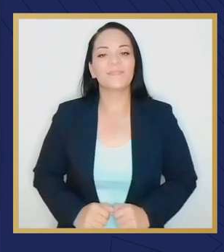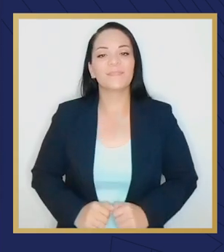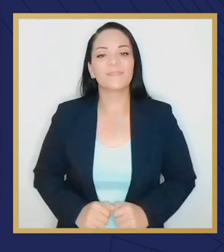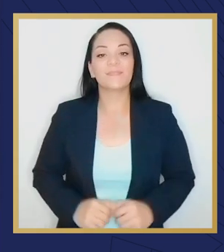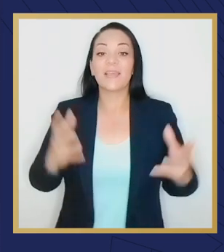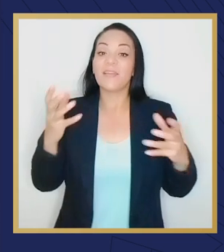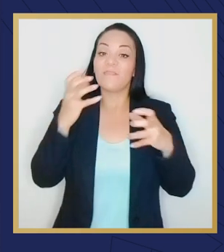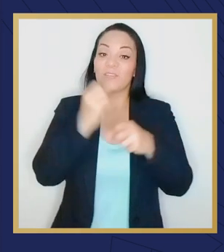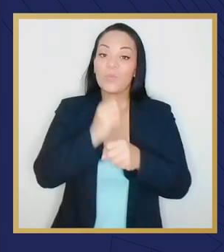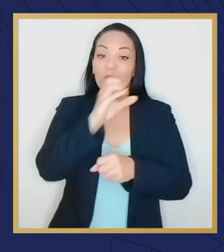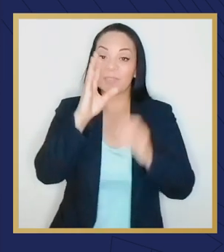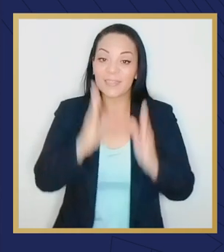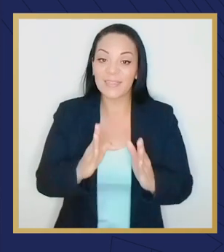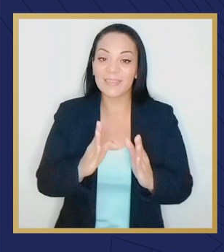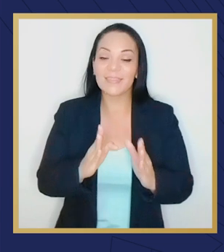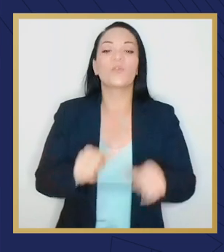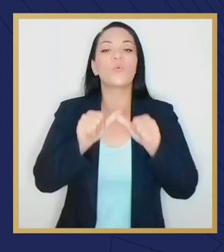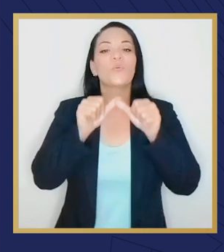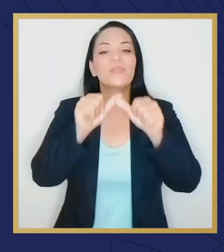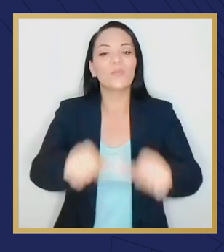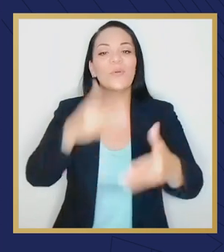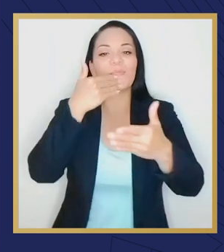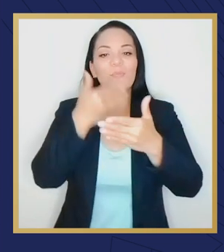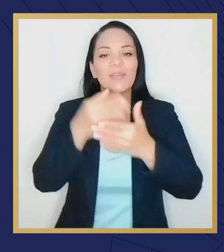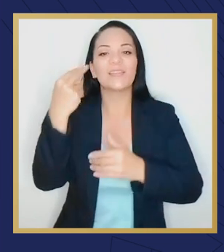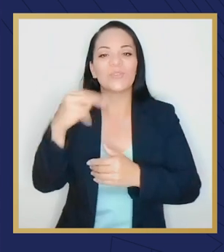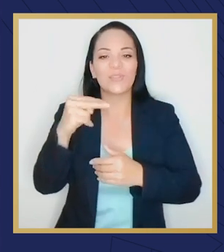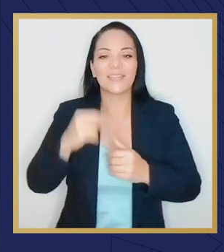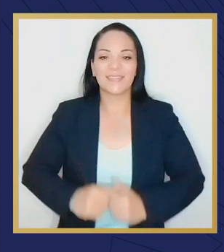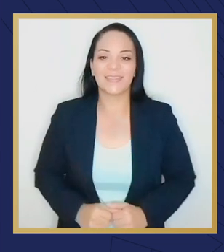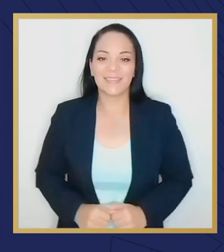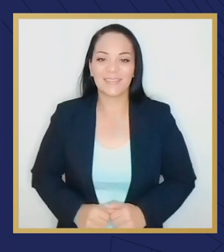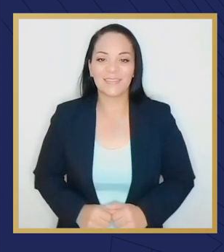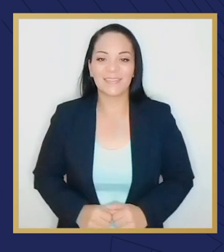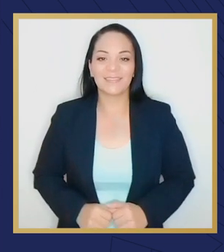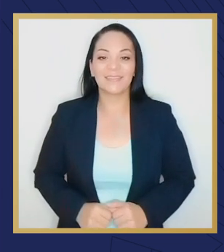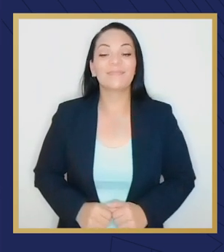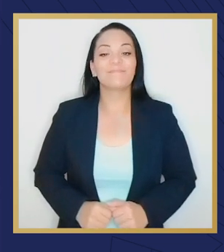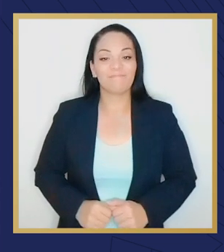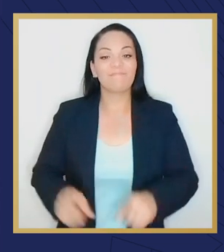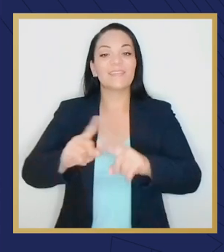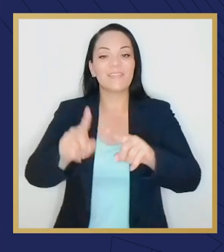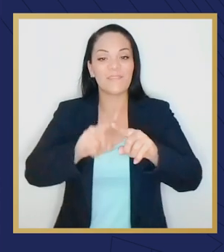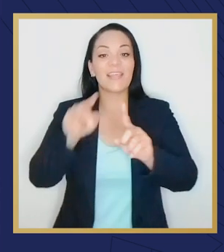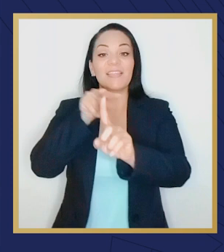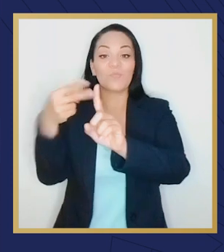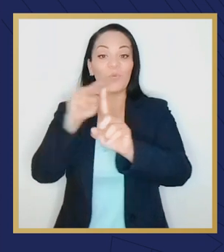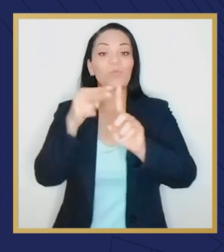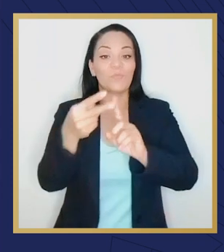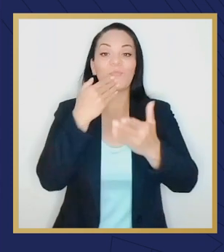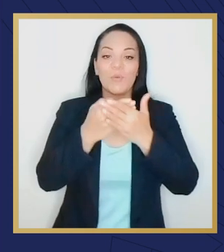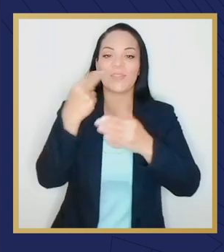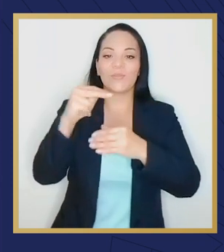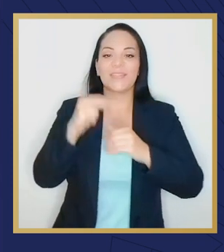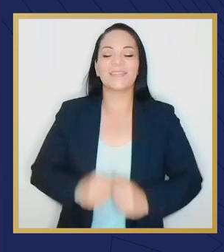Compatriotas, en resumen, continúan las buenas noticias desde muchos puntos de